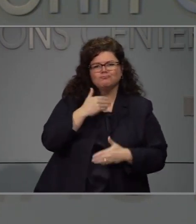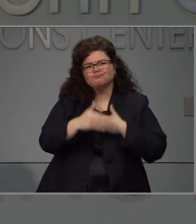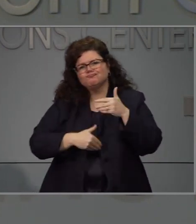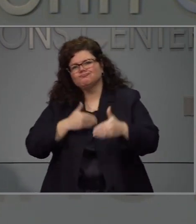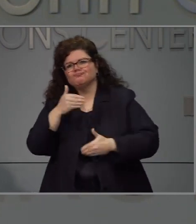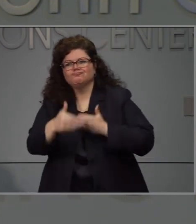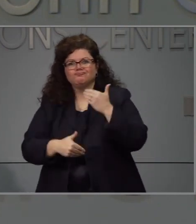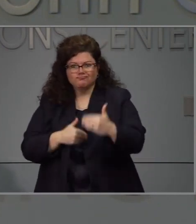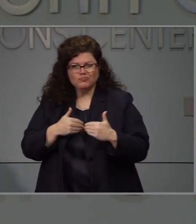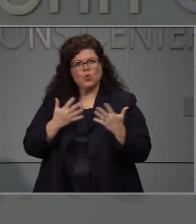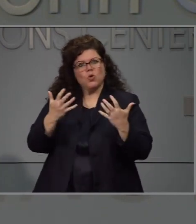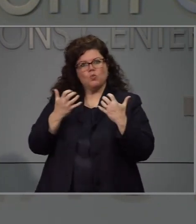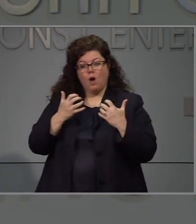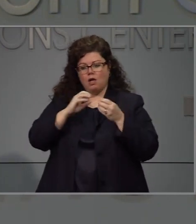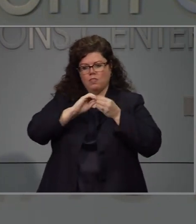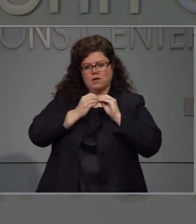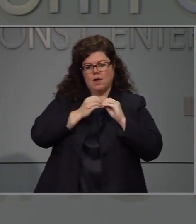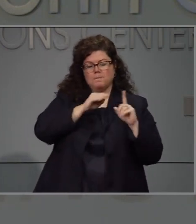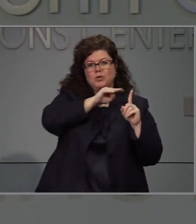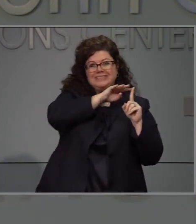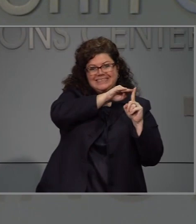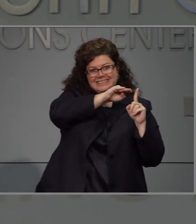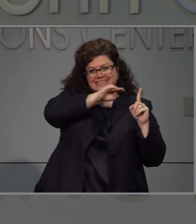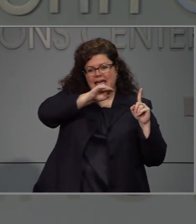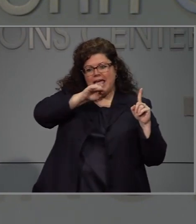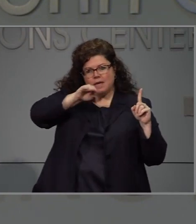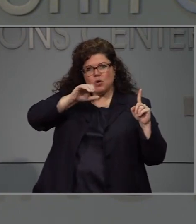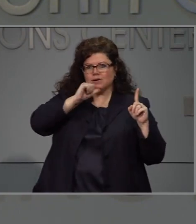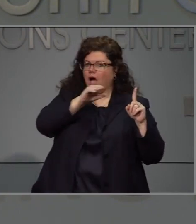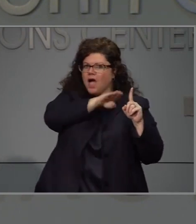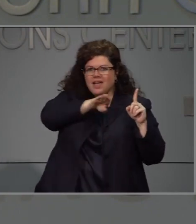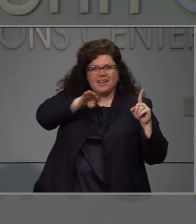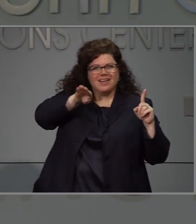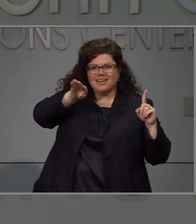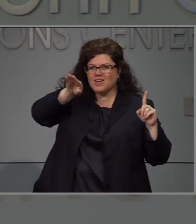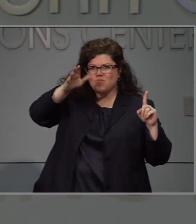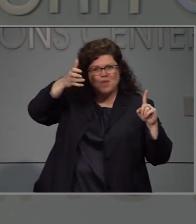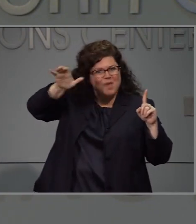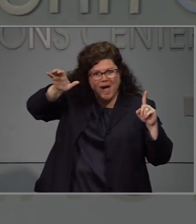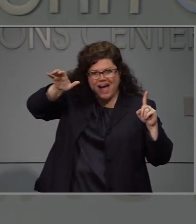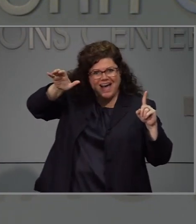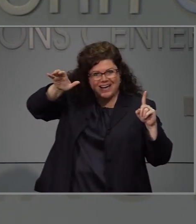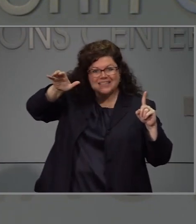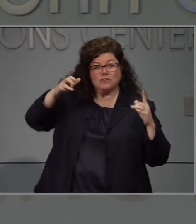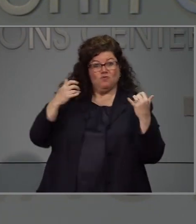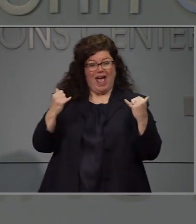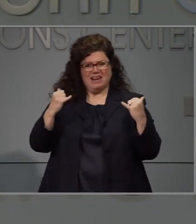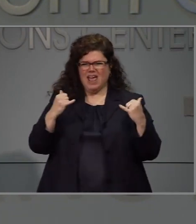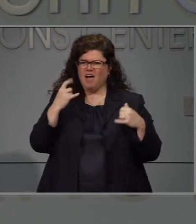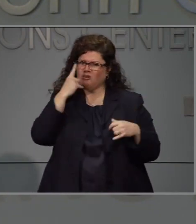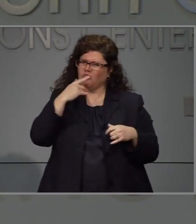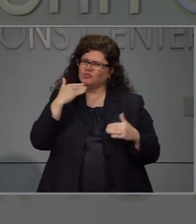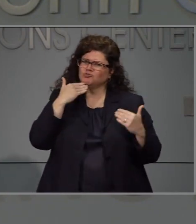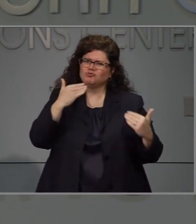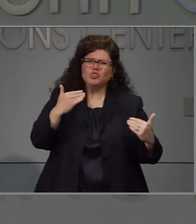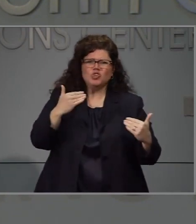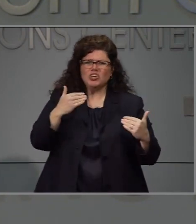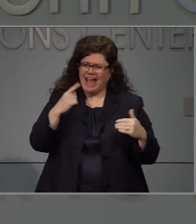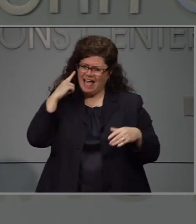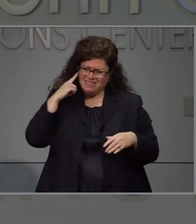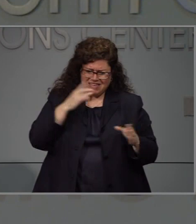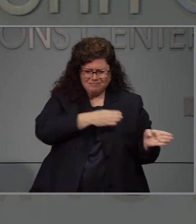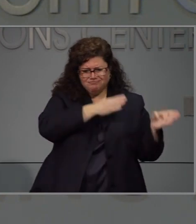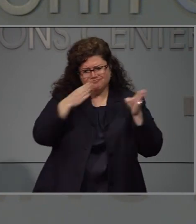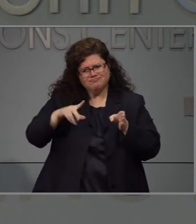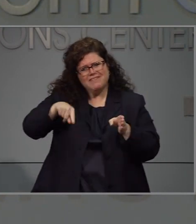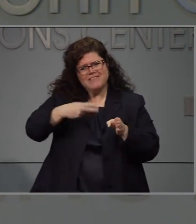nuestra curva la aplanada y no pero propagar más este virus. Creo que este es un buen momento y estamos en